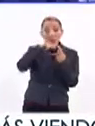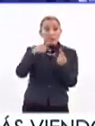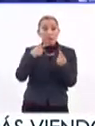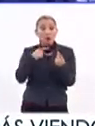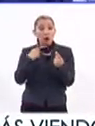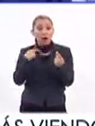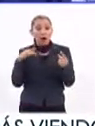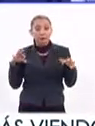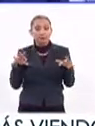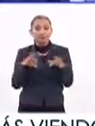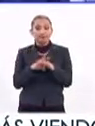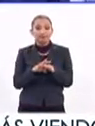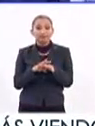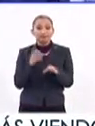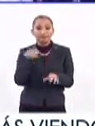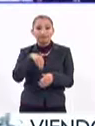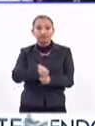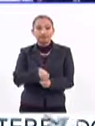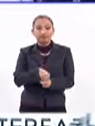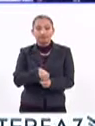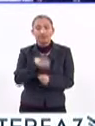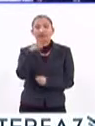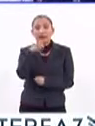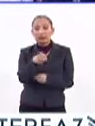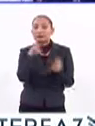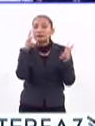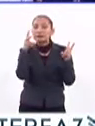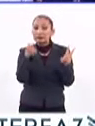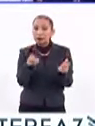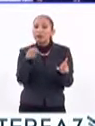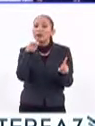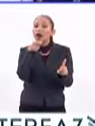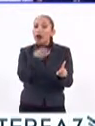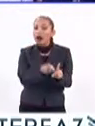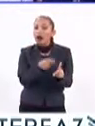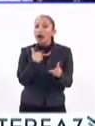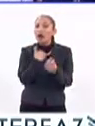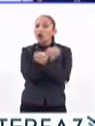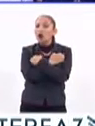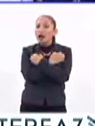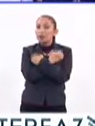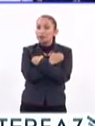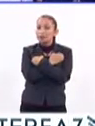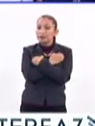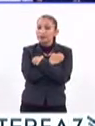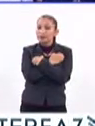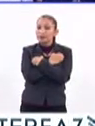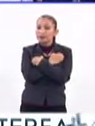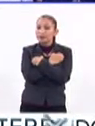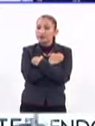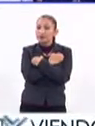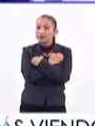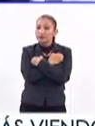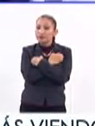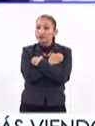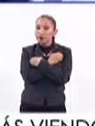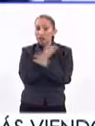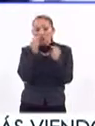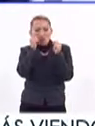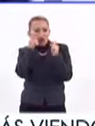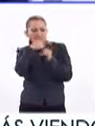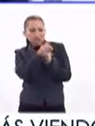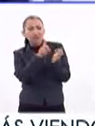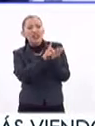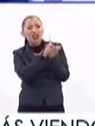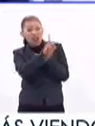política se insertan, es el tema de la educación. Más allá de los